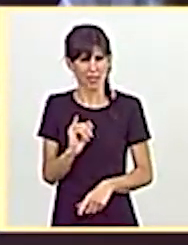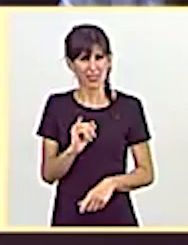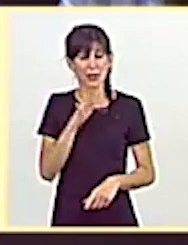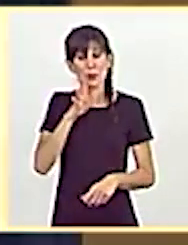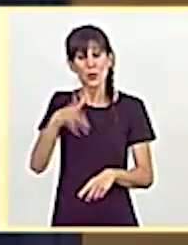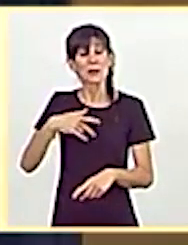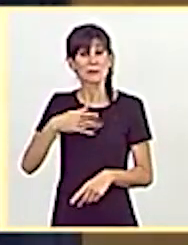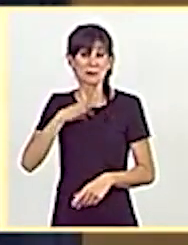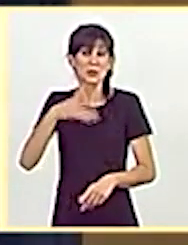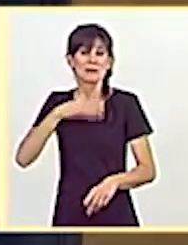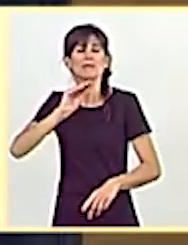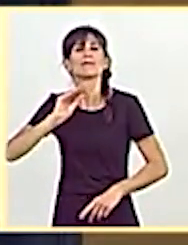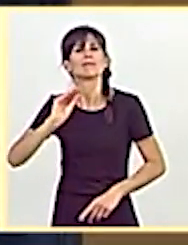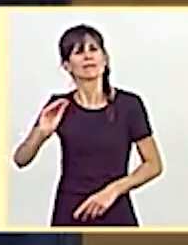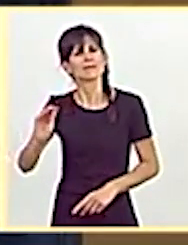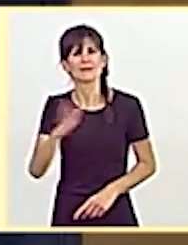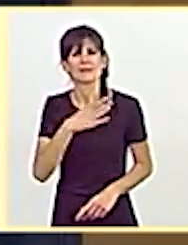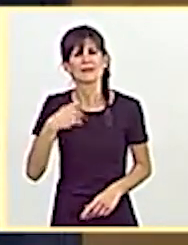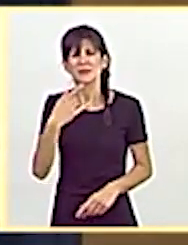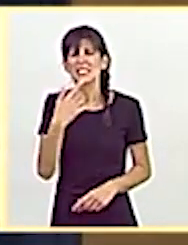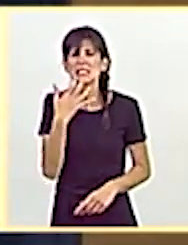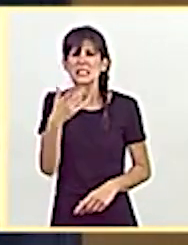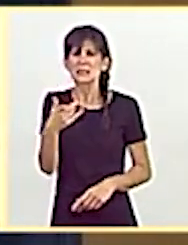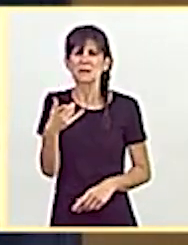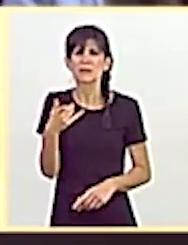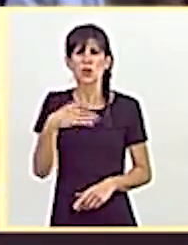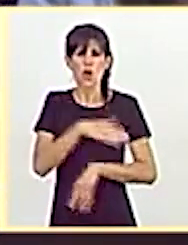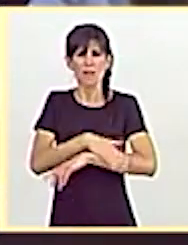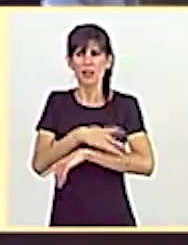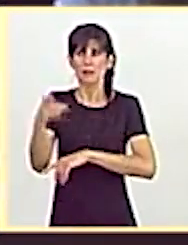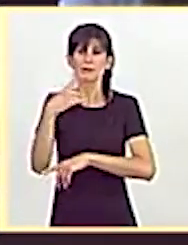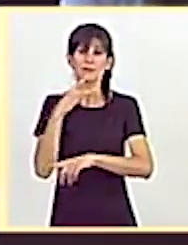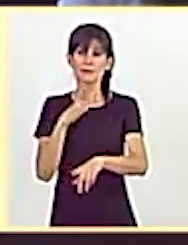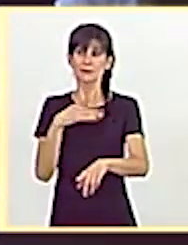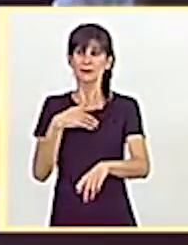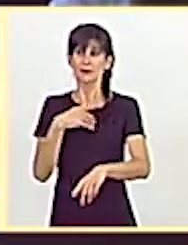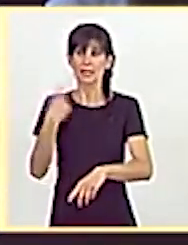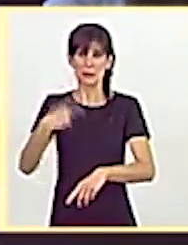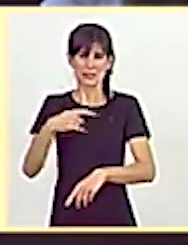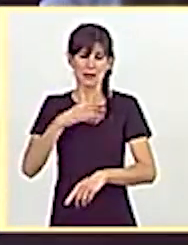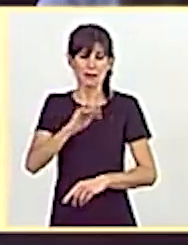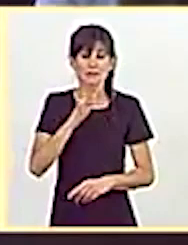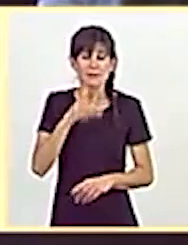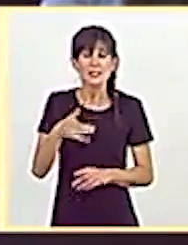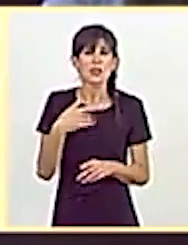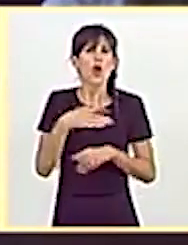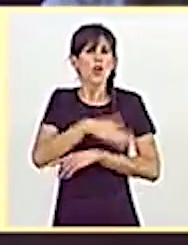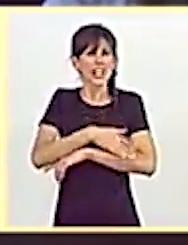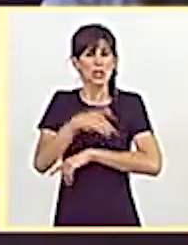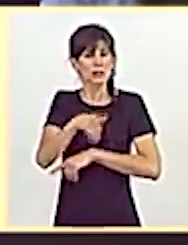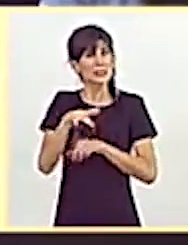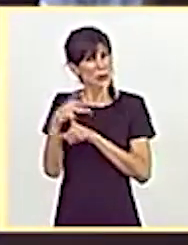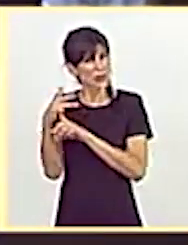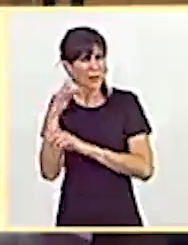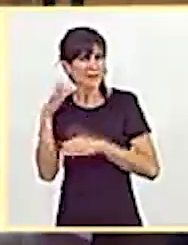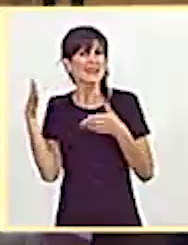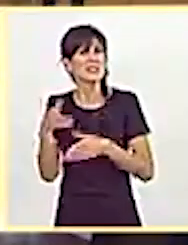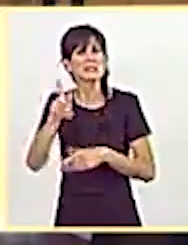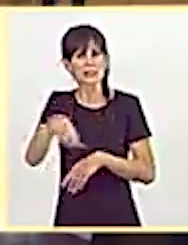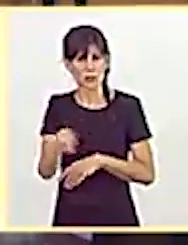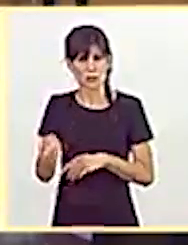vicepresidenta, le preguntamos si contempla el Gobierno estos casos. Muchas gracias. Gracias, señoría.